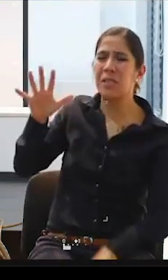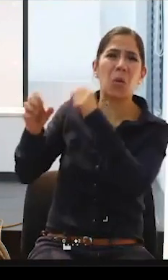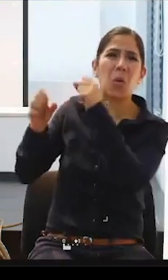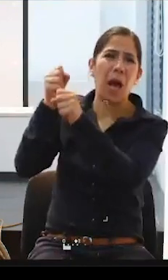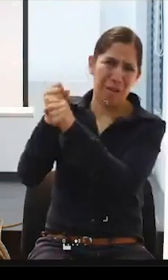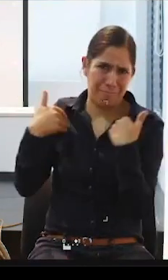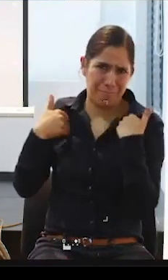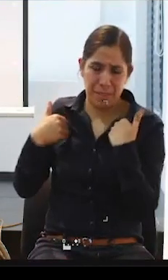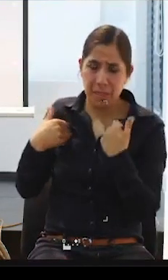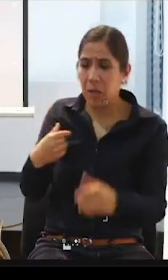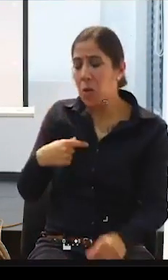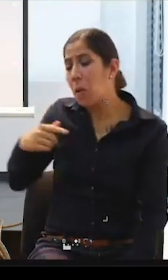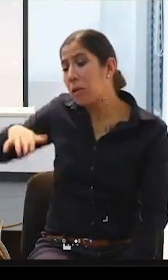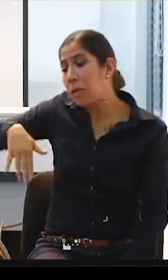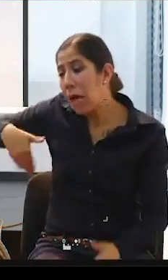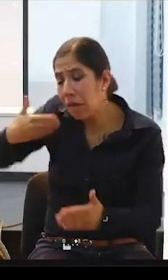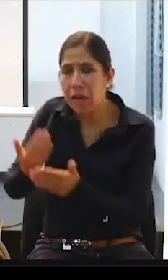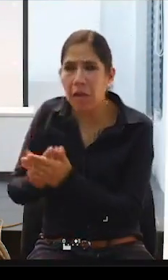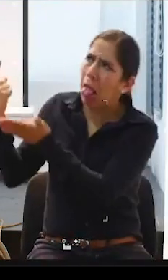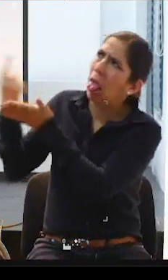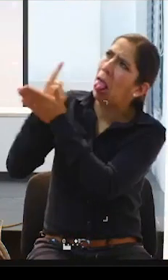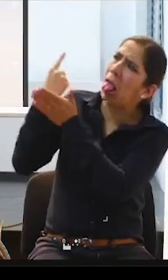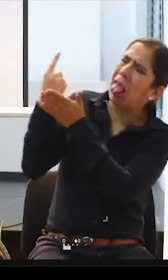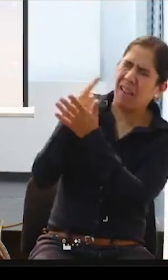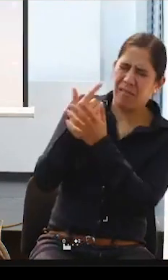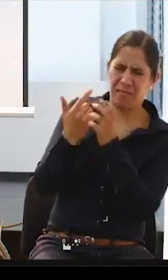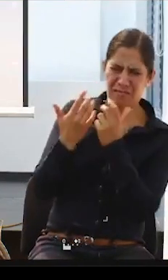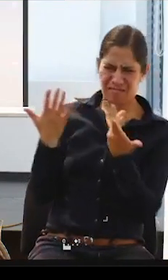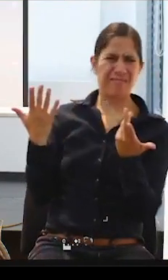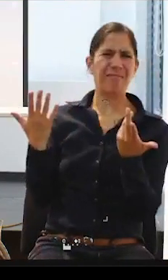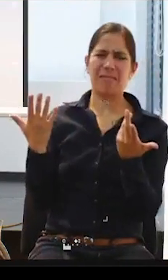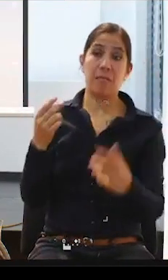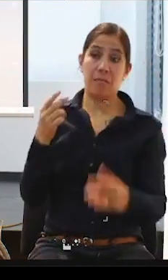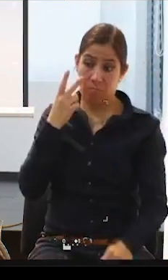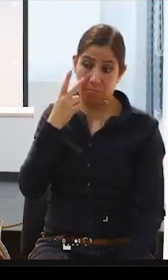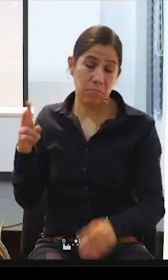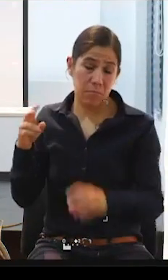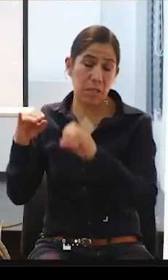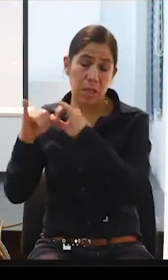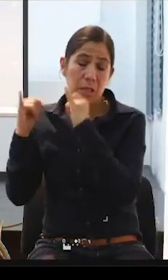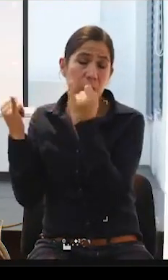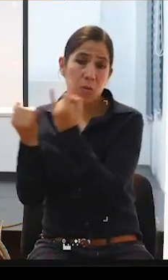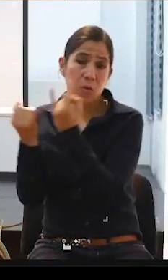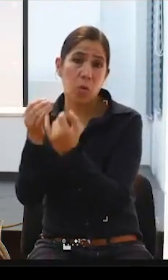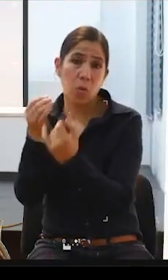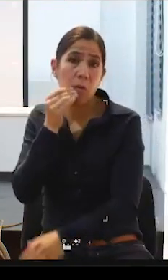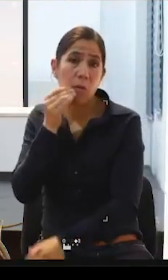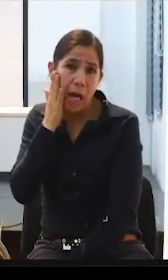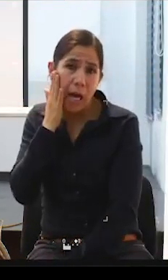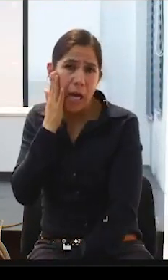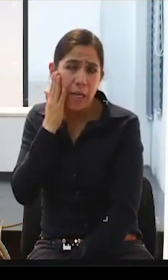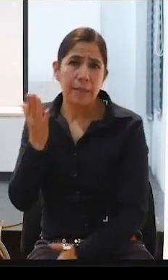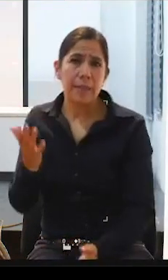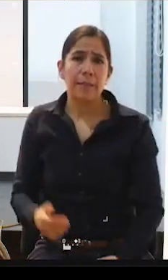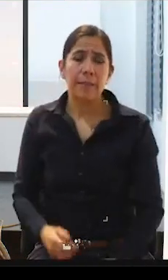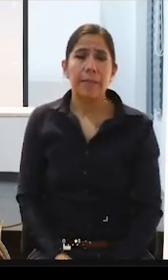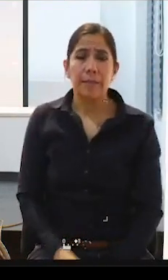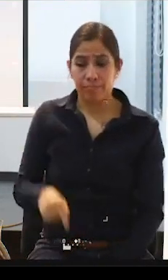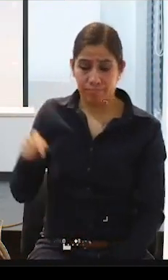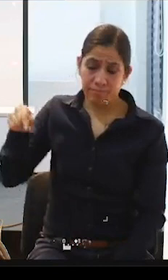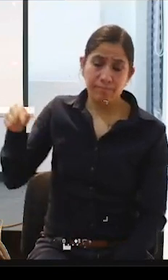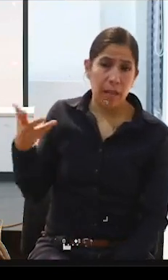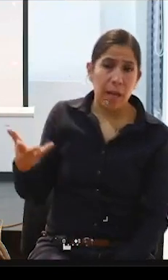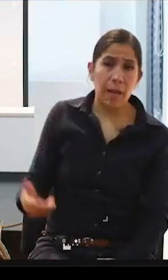castigaron? quitaron las baterías de la silla. Eso es lo que pasa en las residencias. Eso es lo que pasa en las residencias.